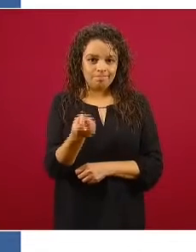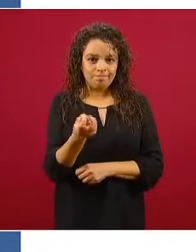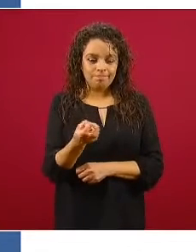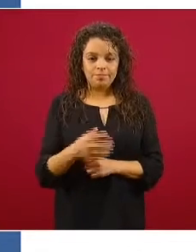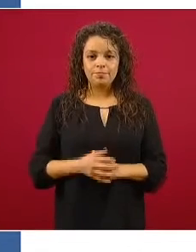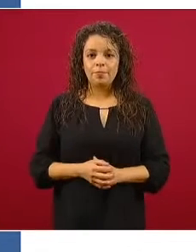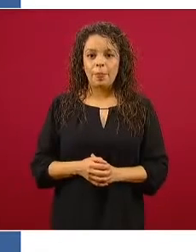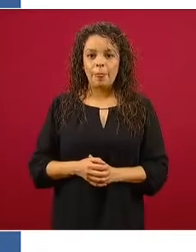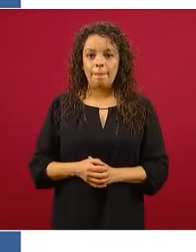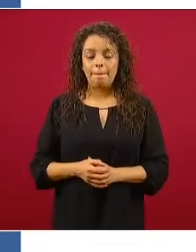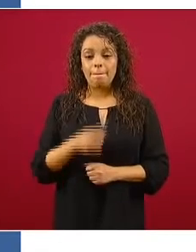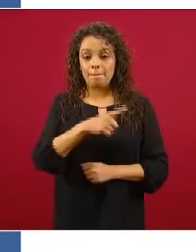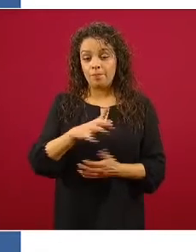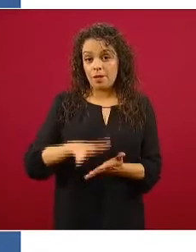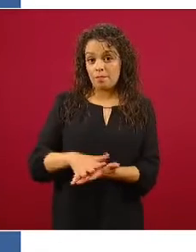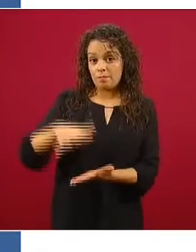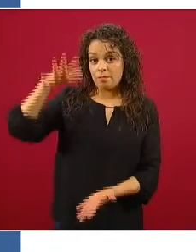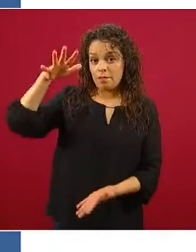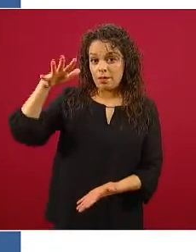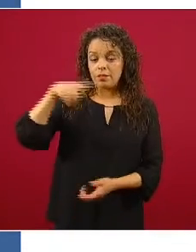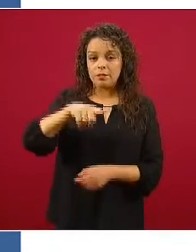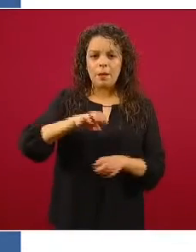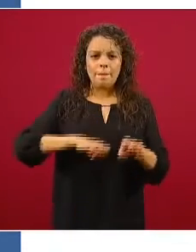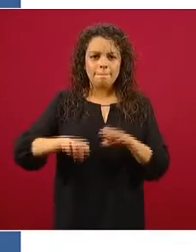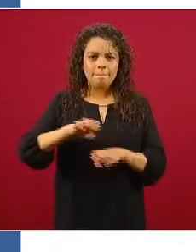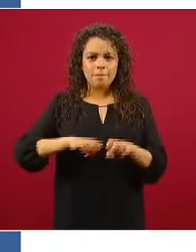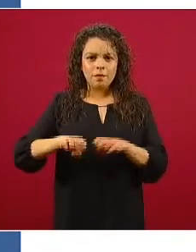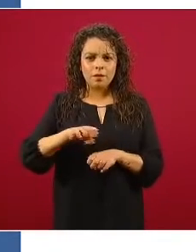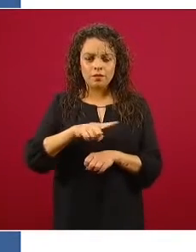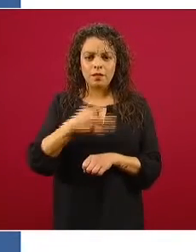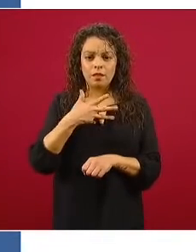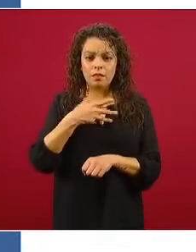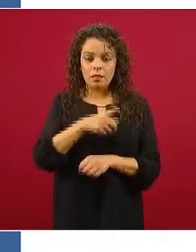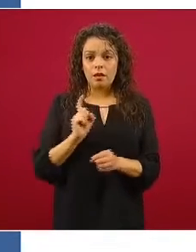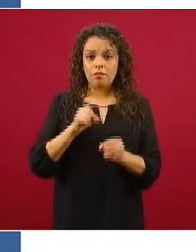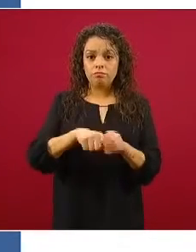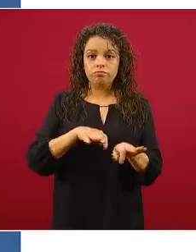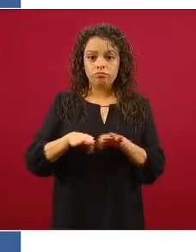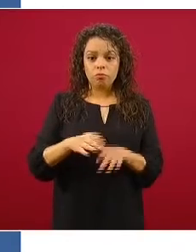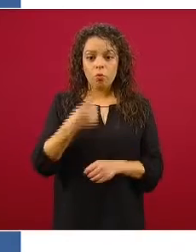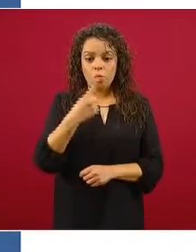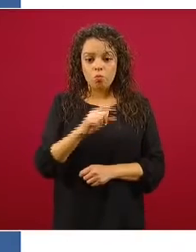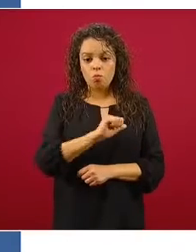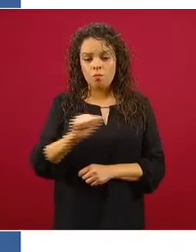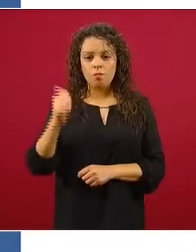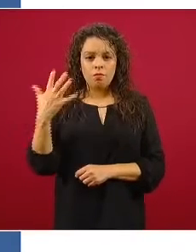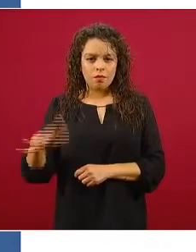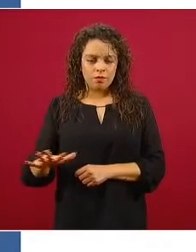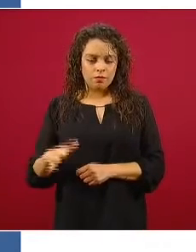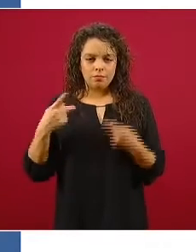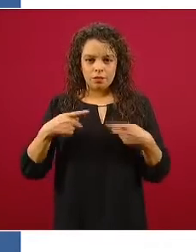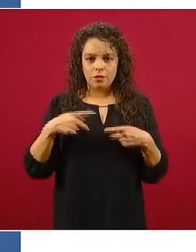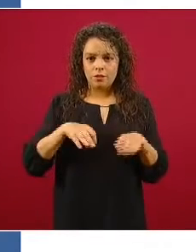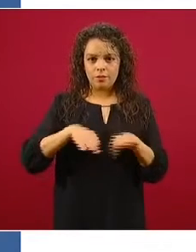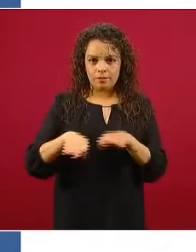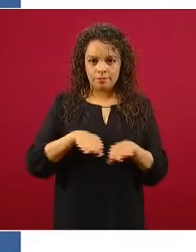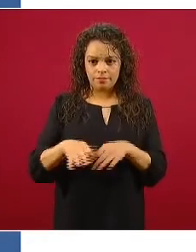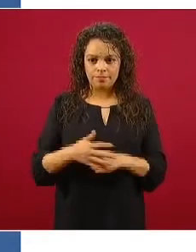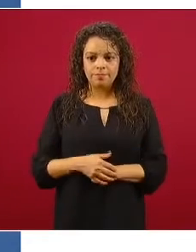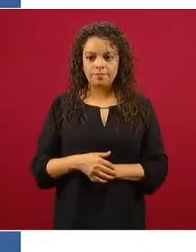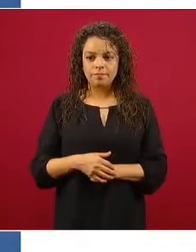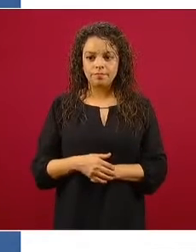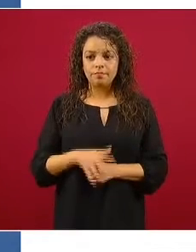son empresarios que tienen entre uno y diez trabajadores. Al momento llevamos 122 mil solicitudes aprobadas.